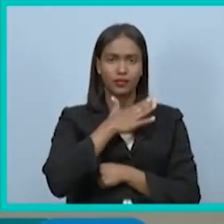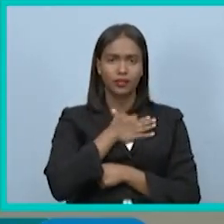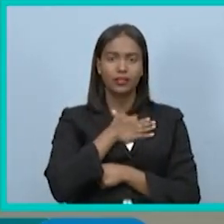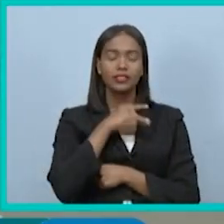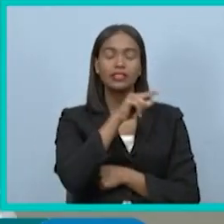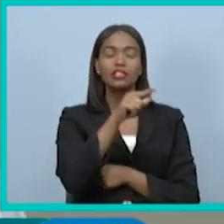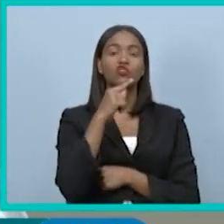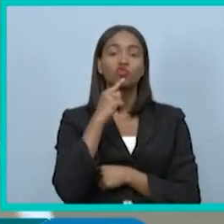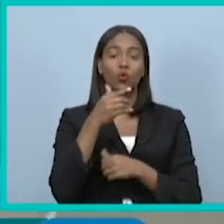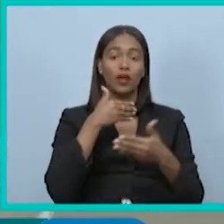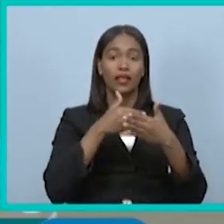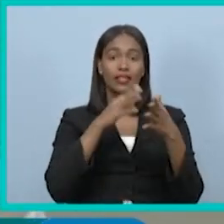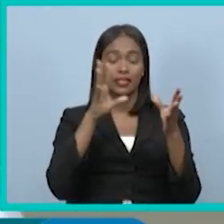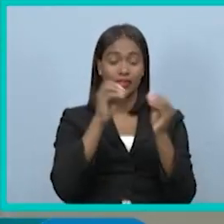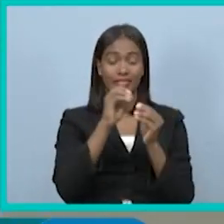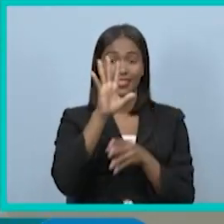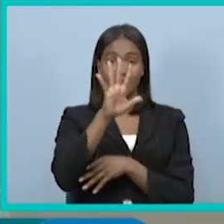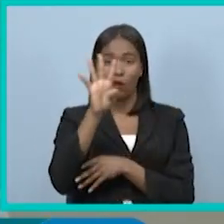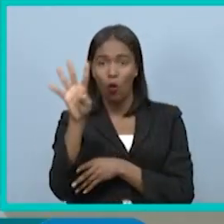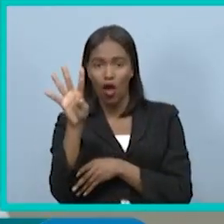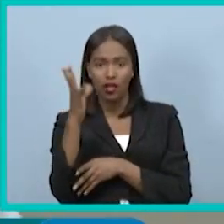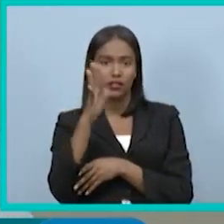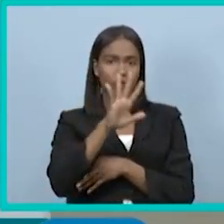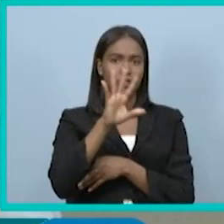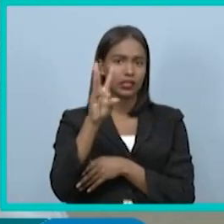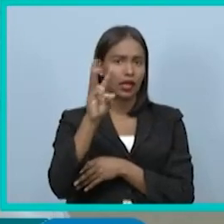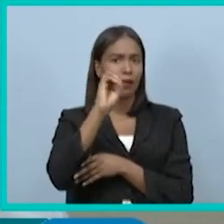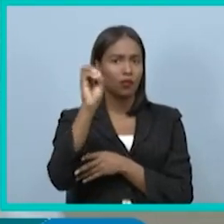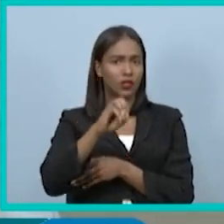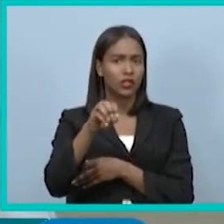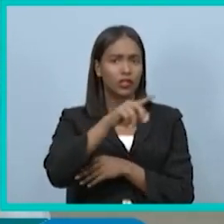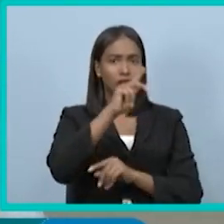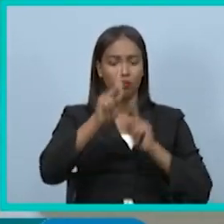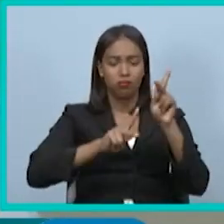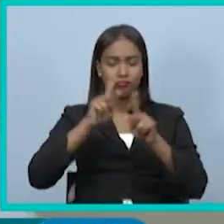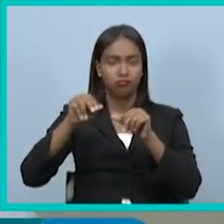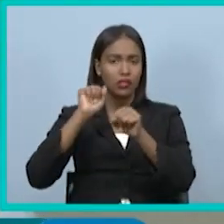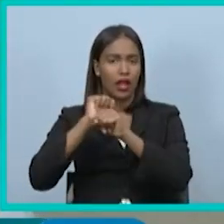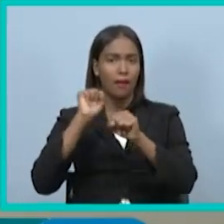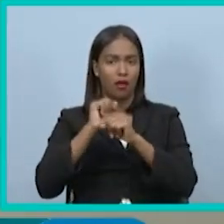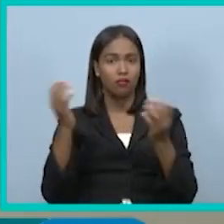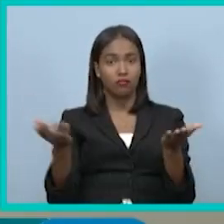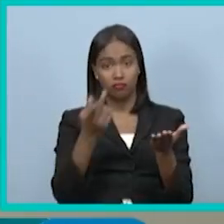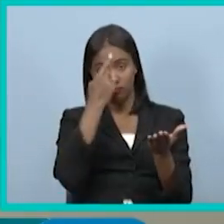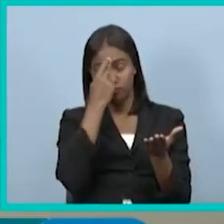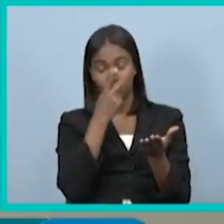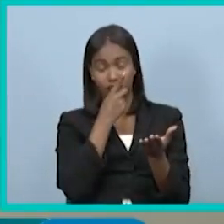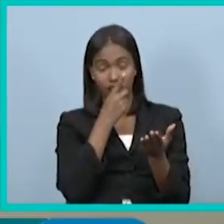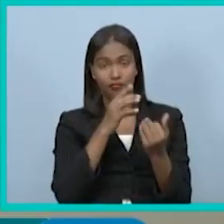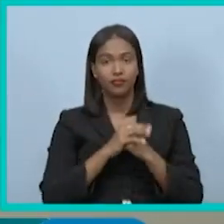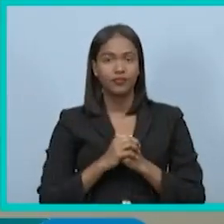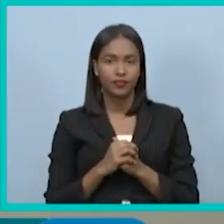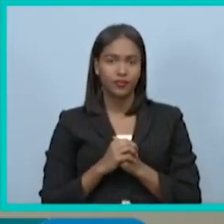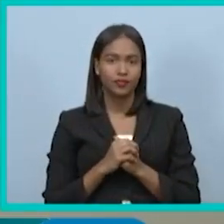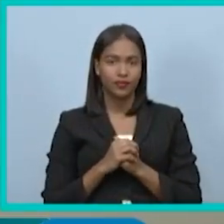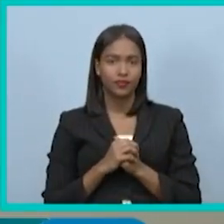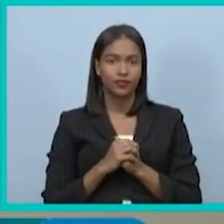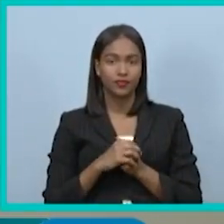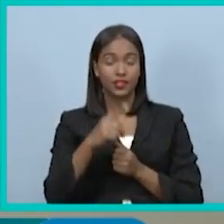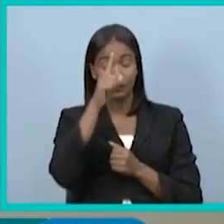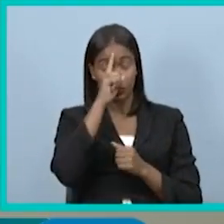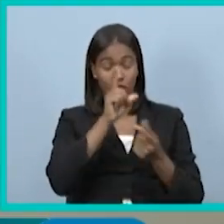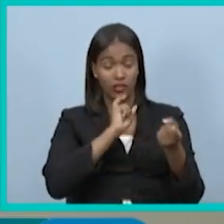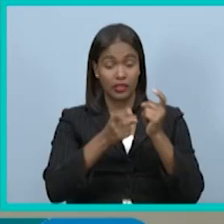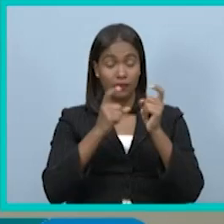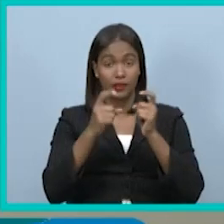son aproximadamente el 54 o 56 por ciento de la empleomanía general dominicana. Hemos dicho que aquí en el país no